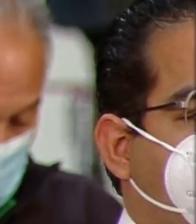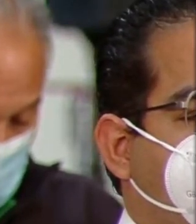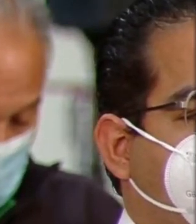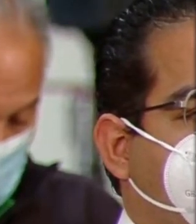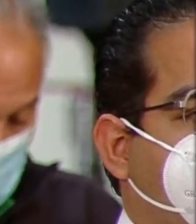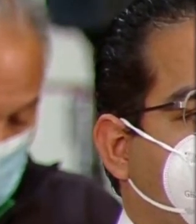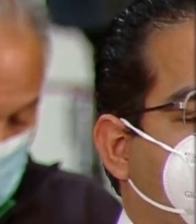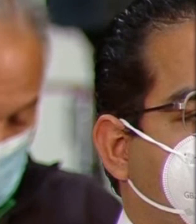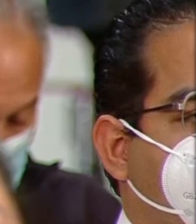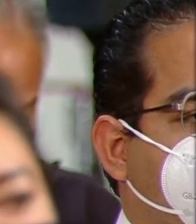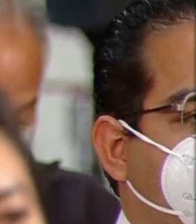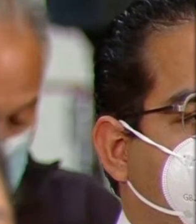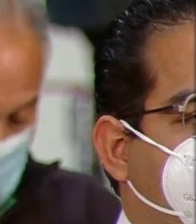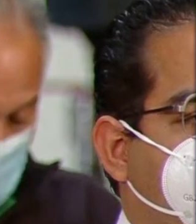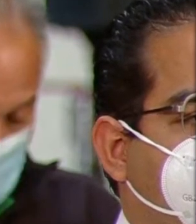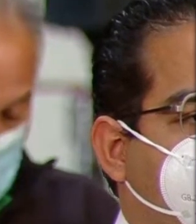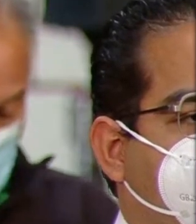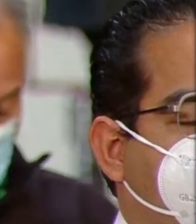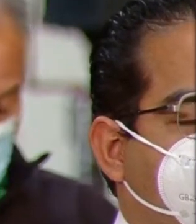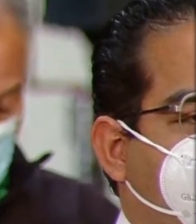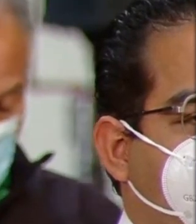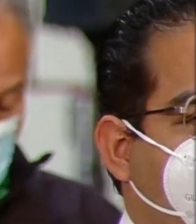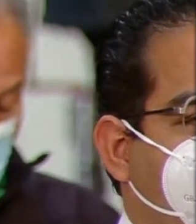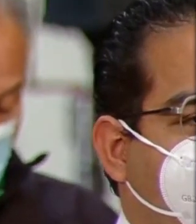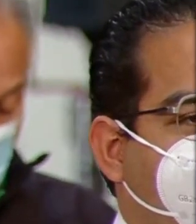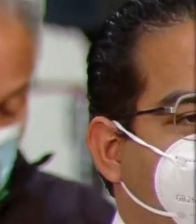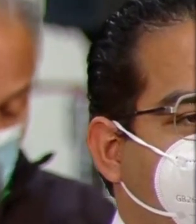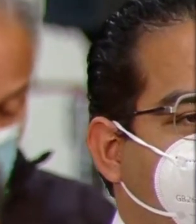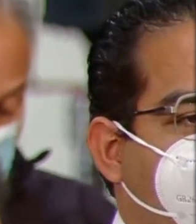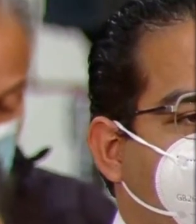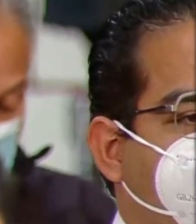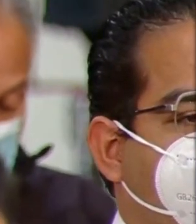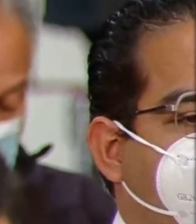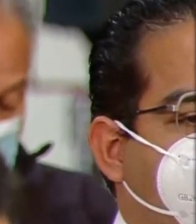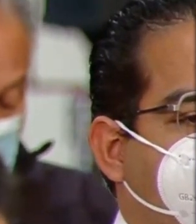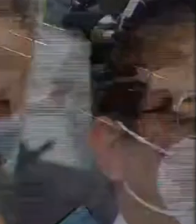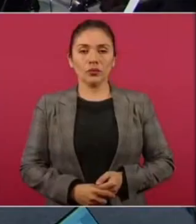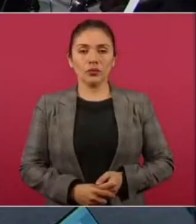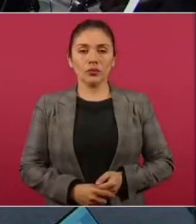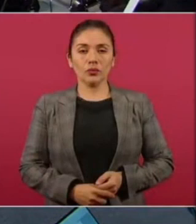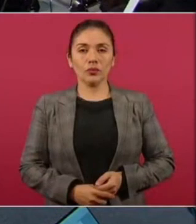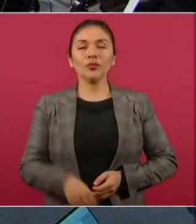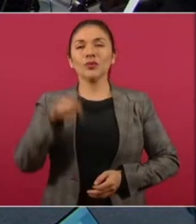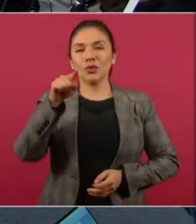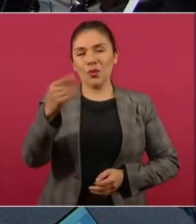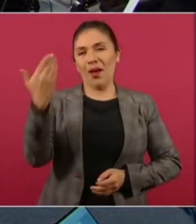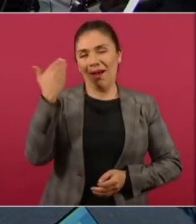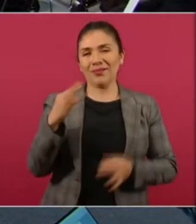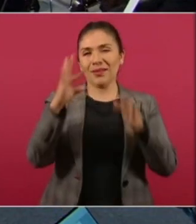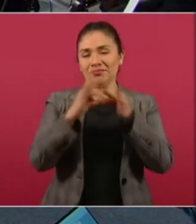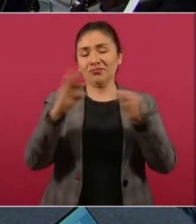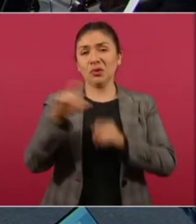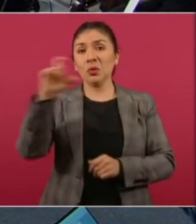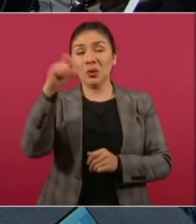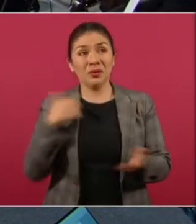Esto es, lo importante es tratar lo que interesa. Y yo cuando acudo a la conferencia, es